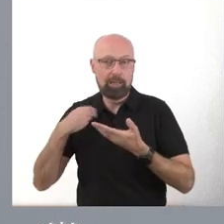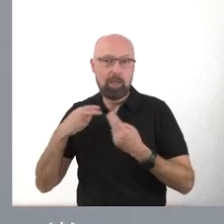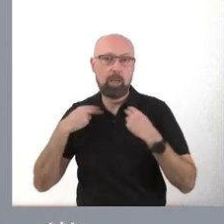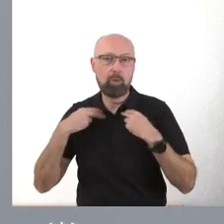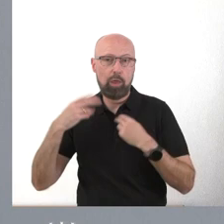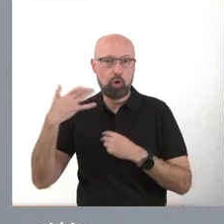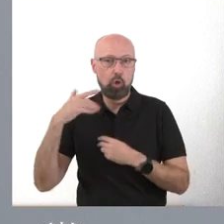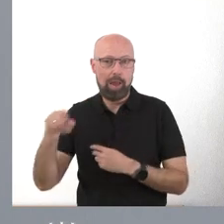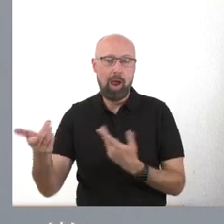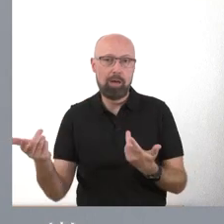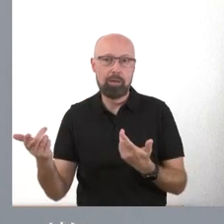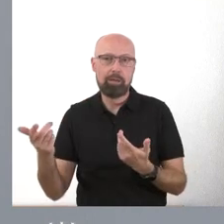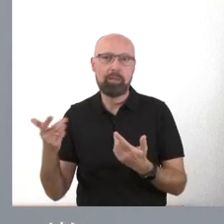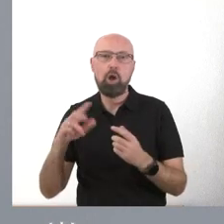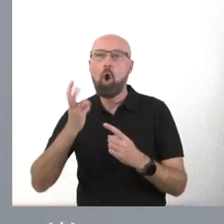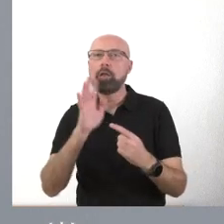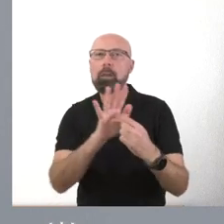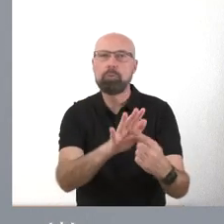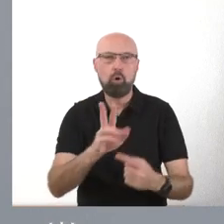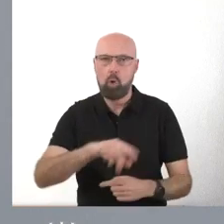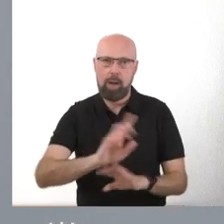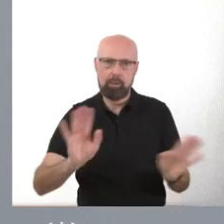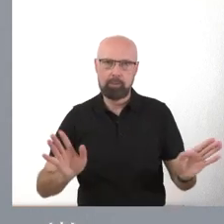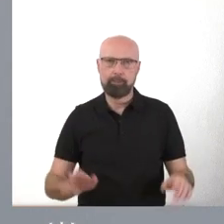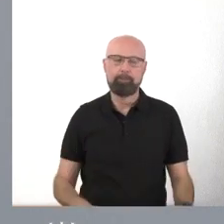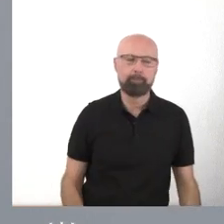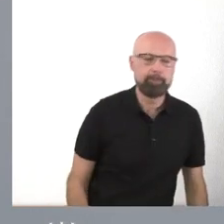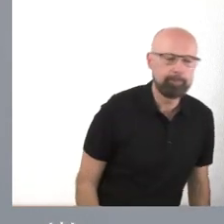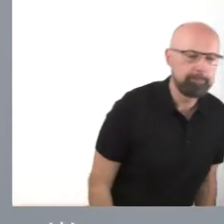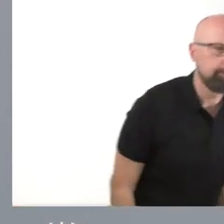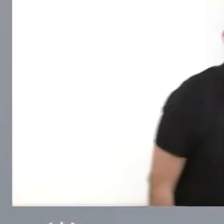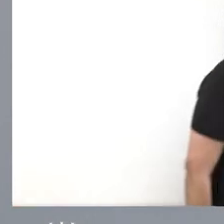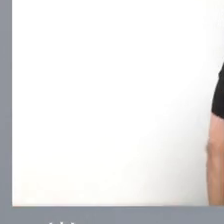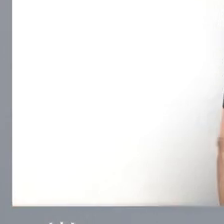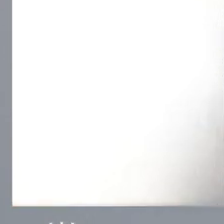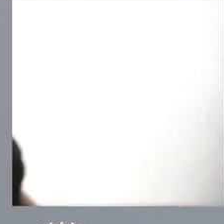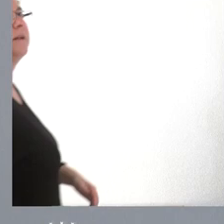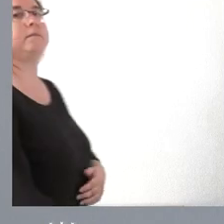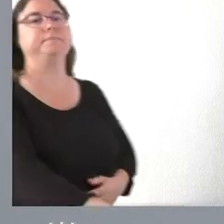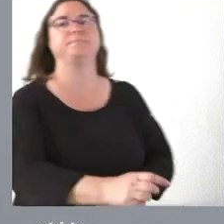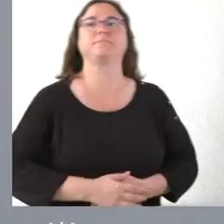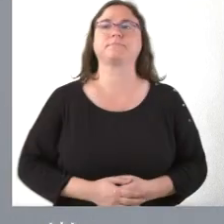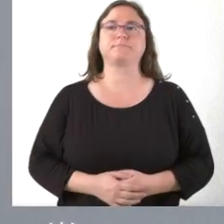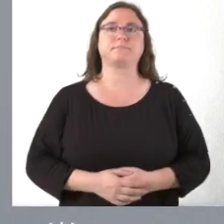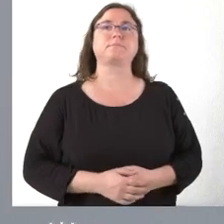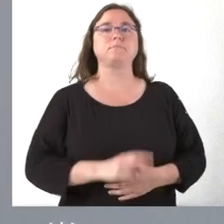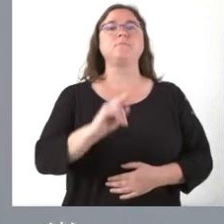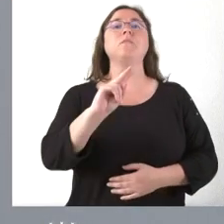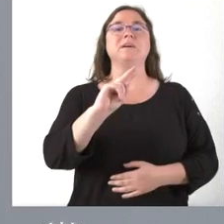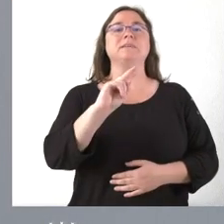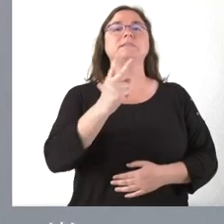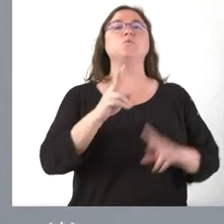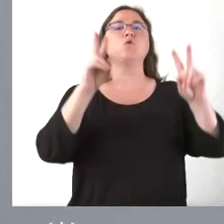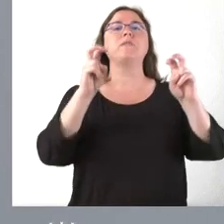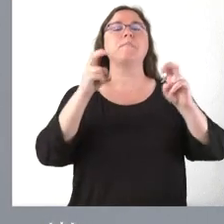es excluyente de ninguna otra. En el segundo de las cuestiones, el Museo de la Semana Santa. Pues varias cuestiones. Primero,